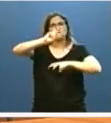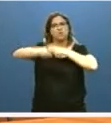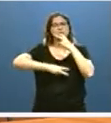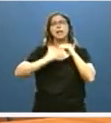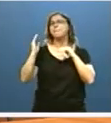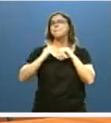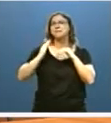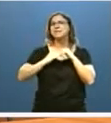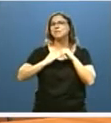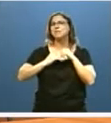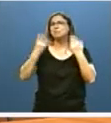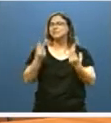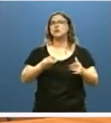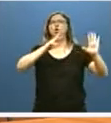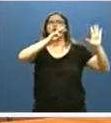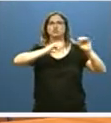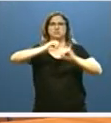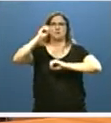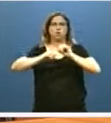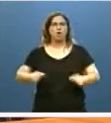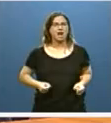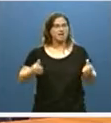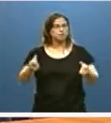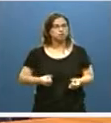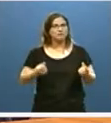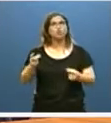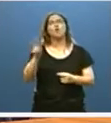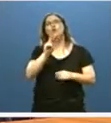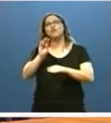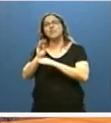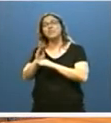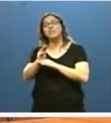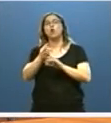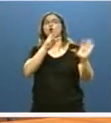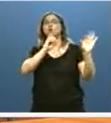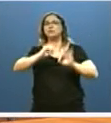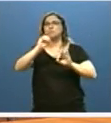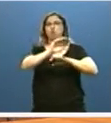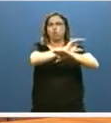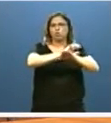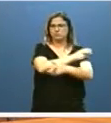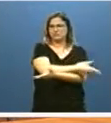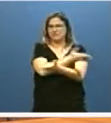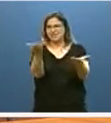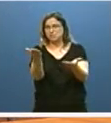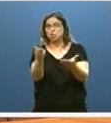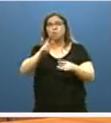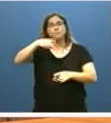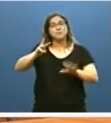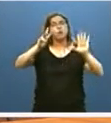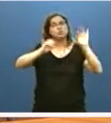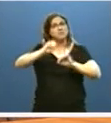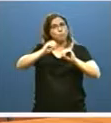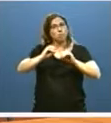en, al menos, el 80% del gasto no financiero disponible por las consejerías de la Junta y sus organismos autónomos.